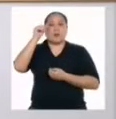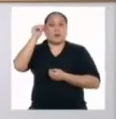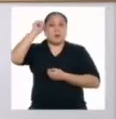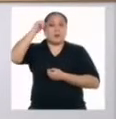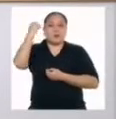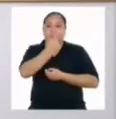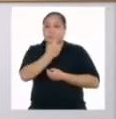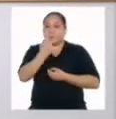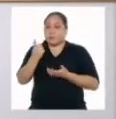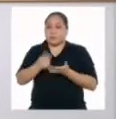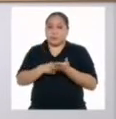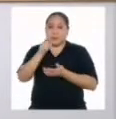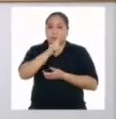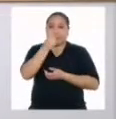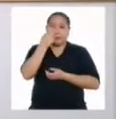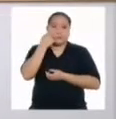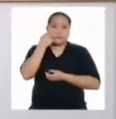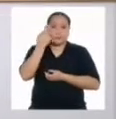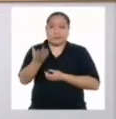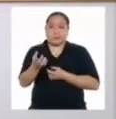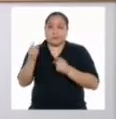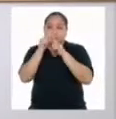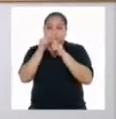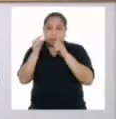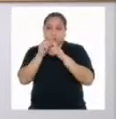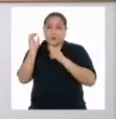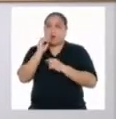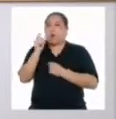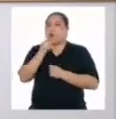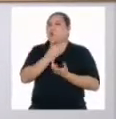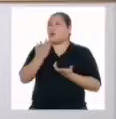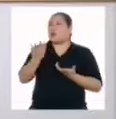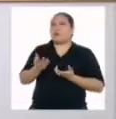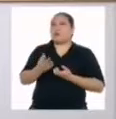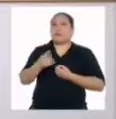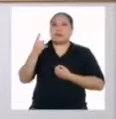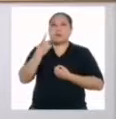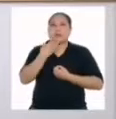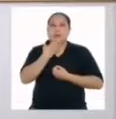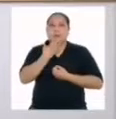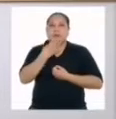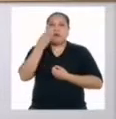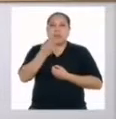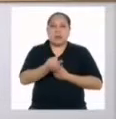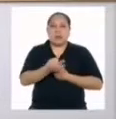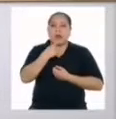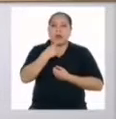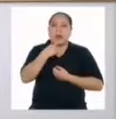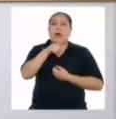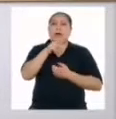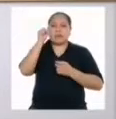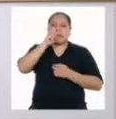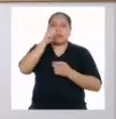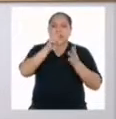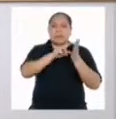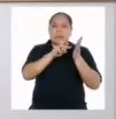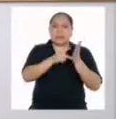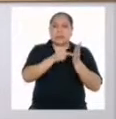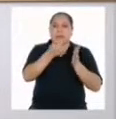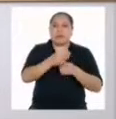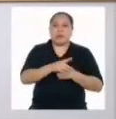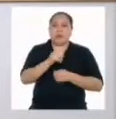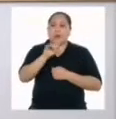Recuerden que cada vez que no conozcan una palabra o no estén seguras y seguros de su significado,